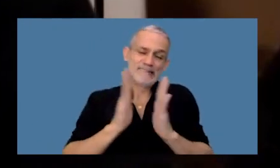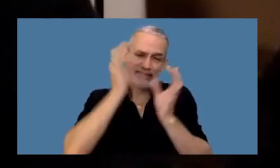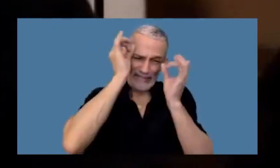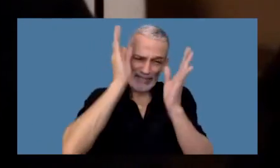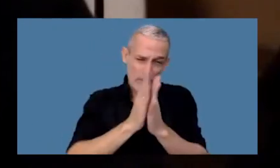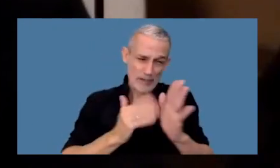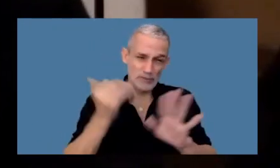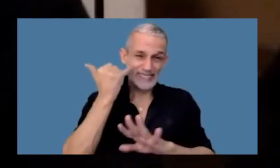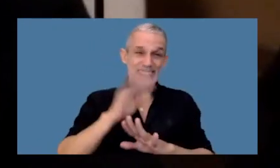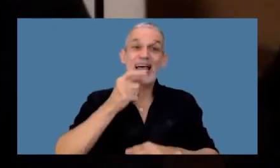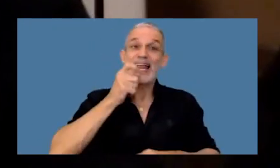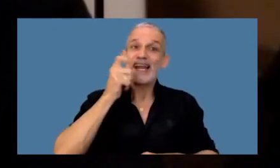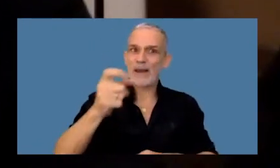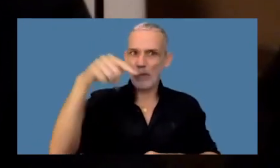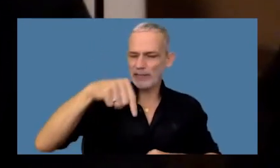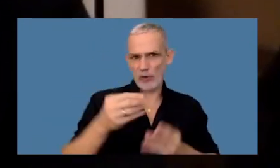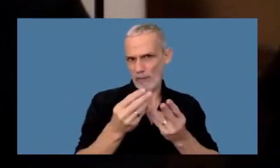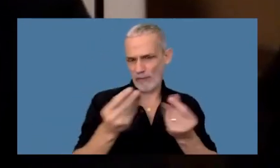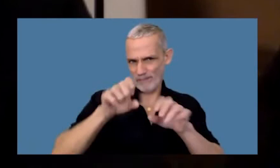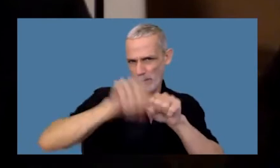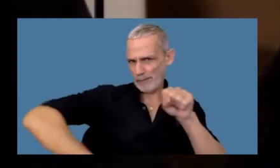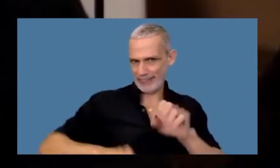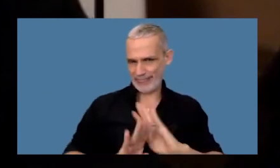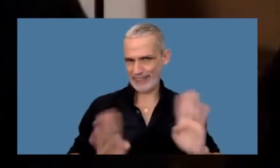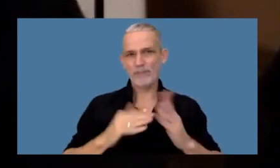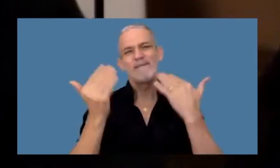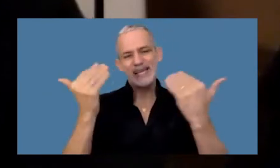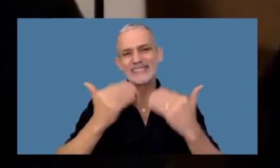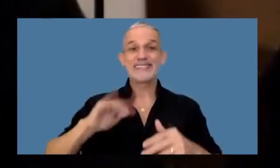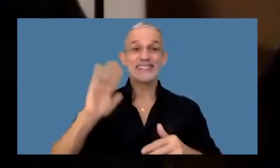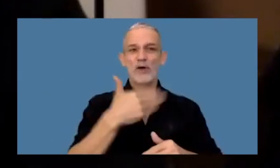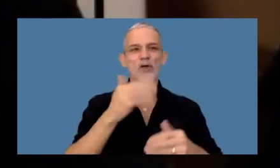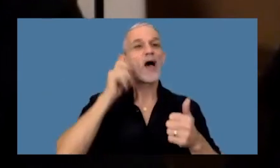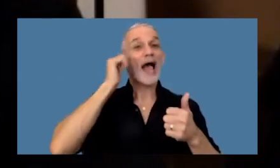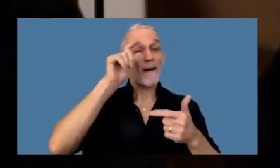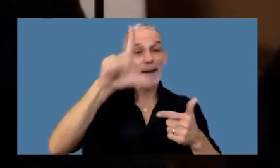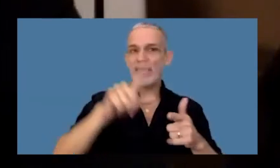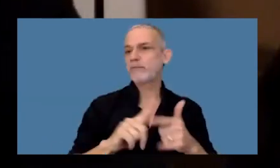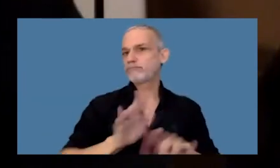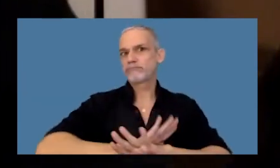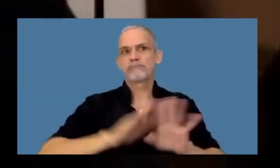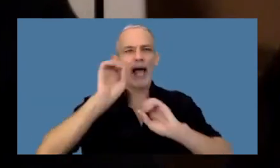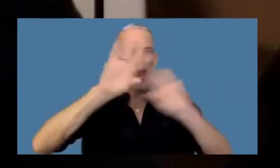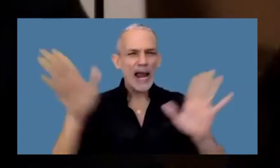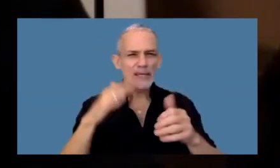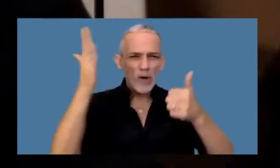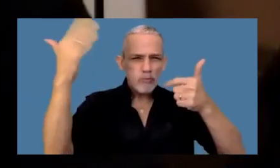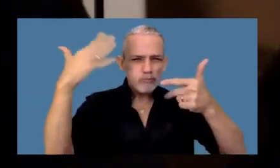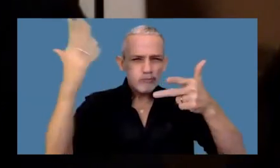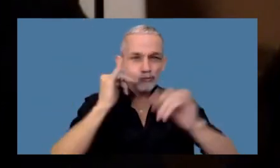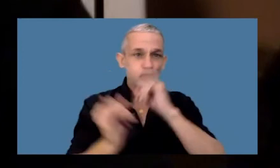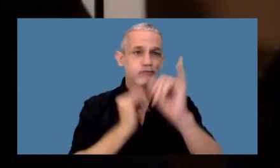retirarme luego de responder a la pregunta y desde ya felicitaciones a Betiel fue increíble la exposición